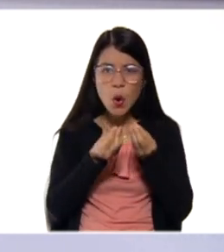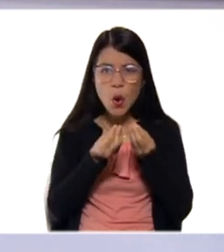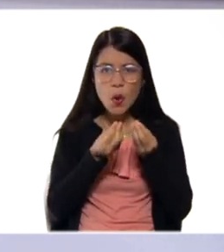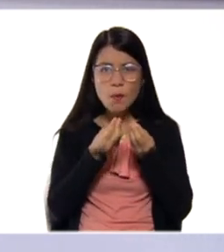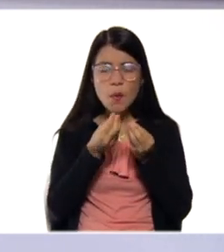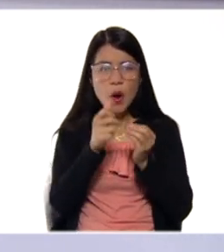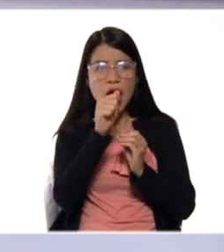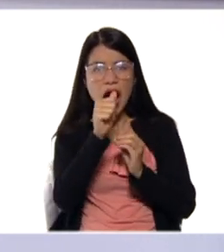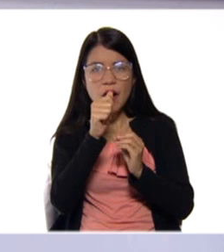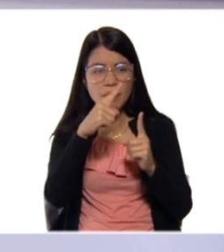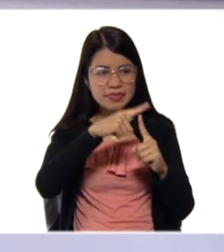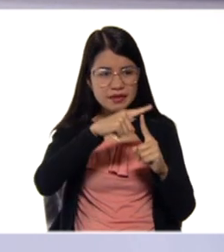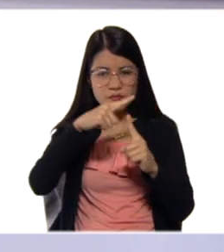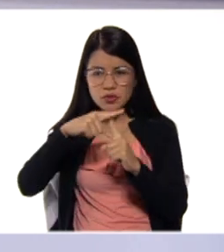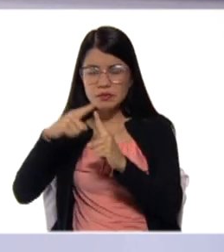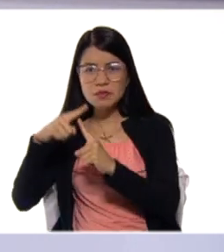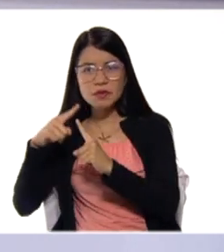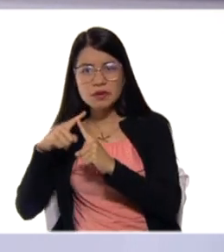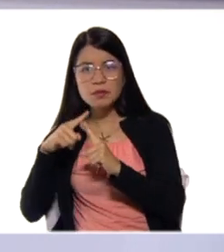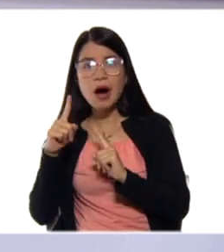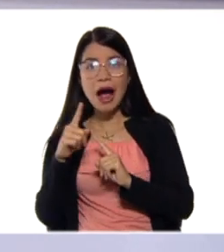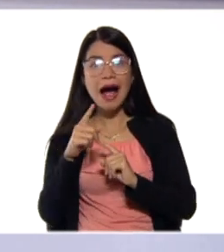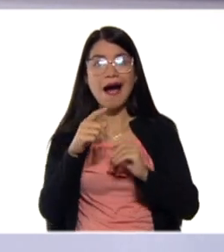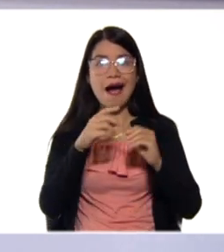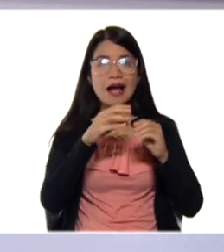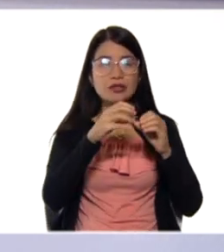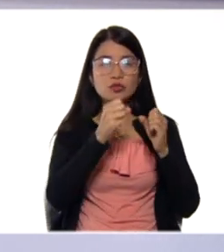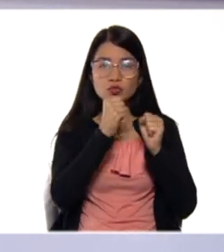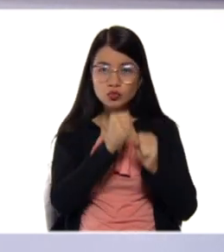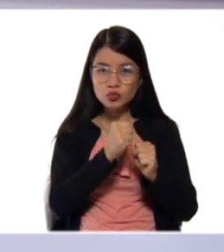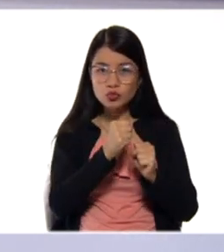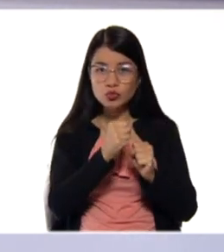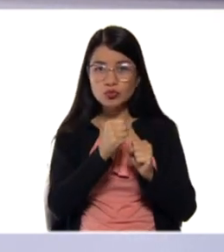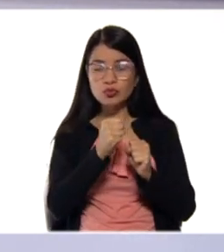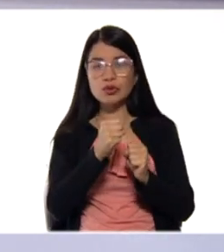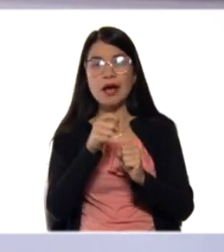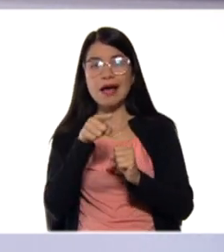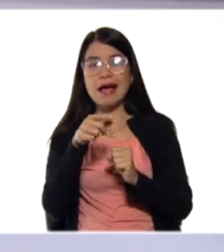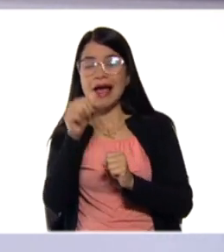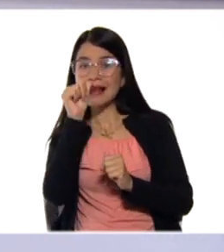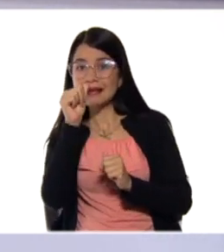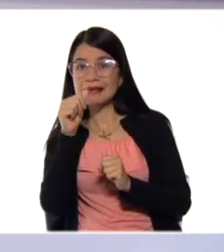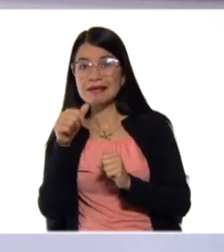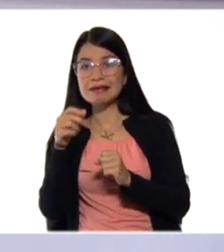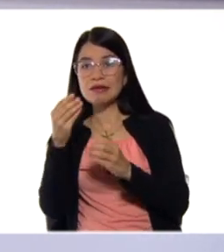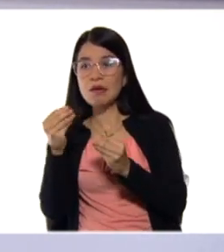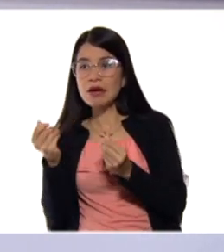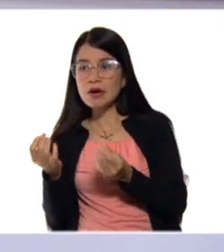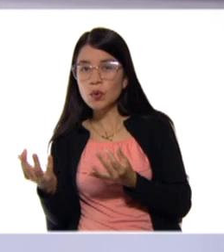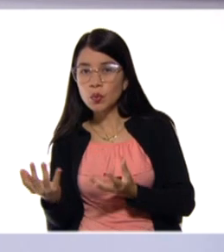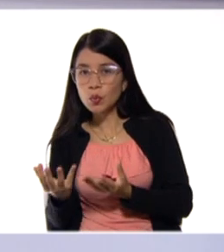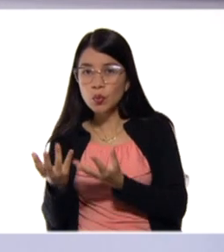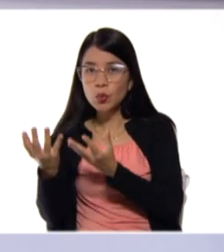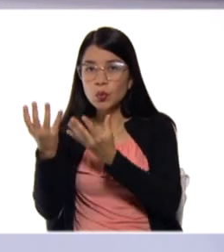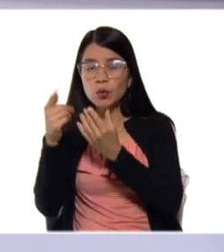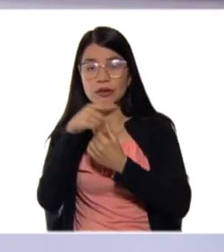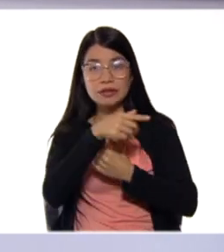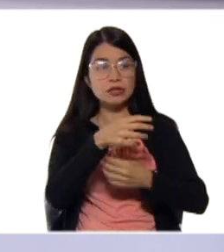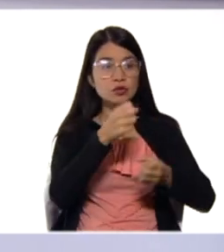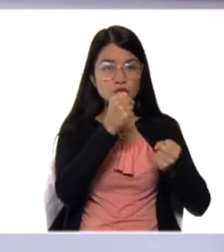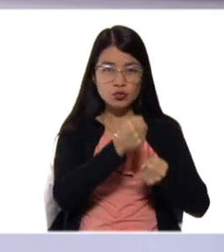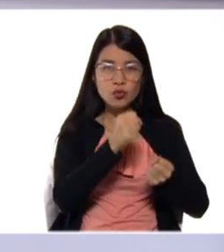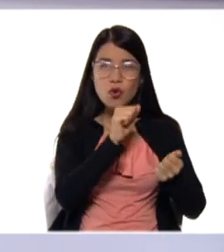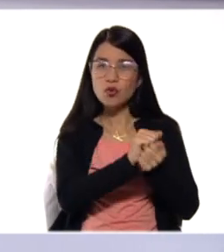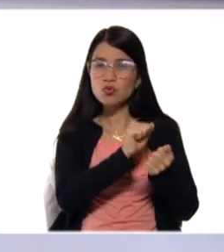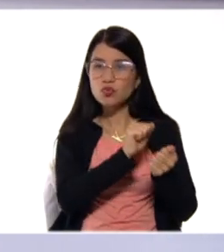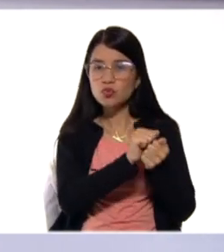Sólido, líquido y gas. A ver, el agua en estado sólido, ¿cómo la conocemos? ¿En forma